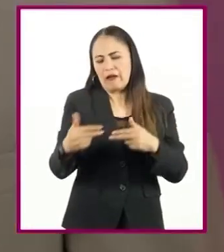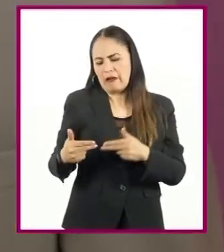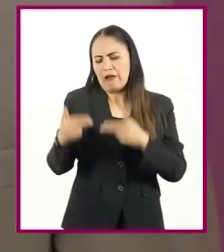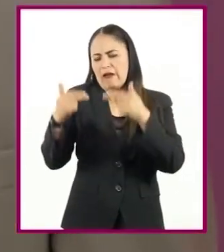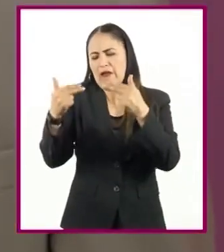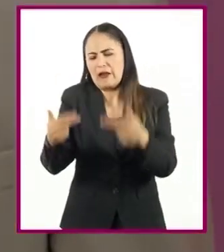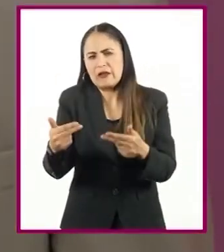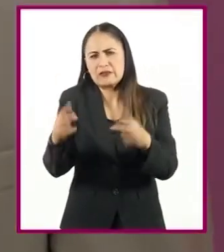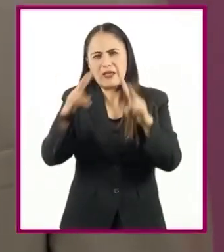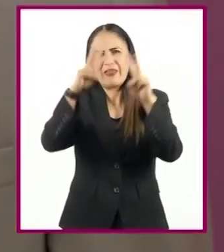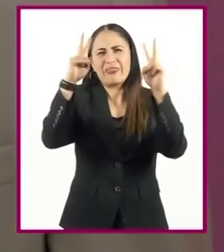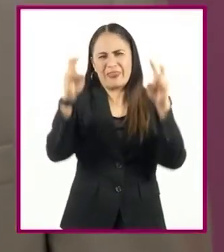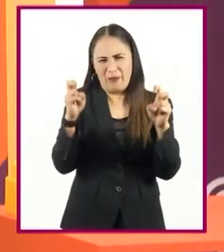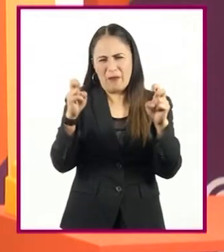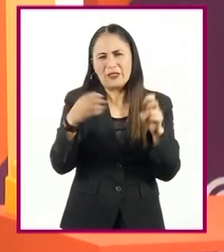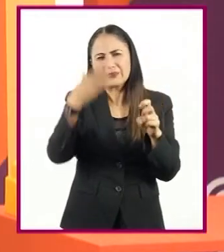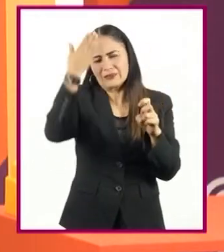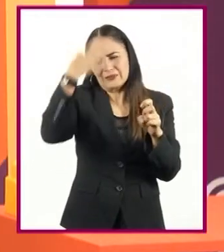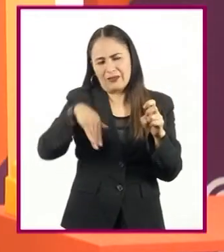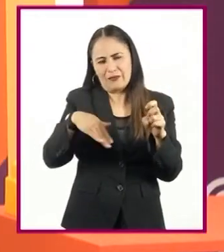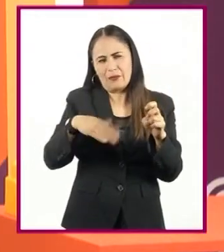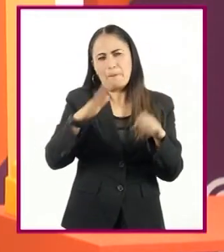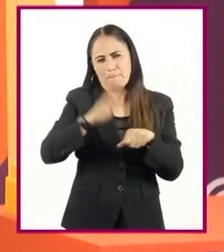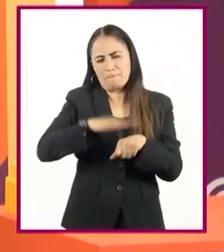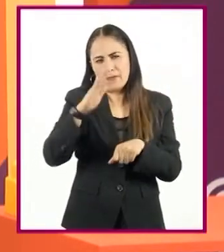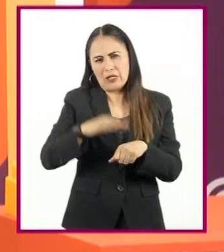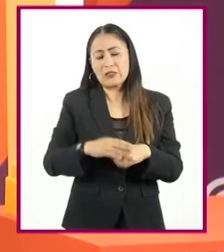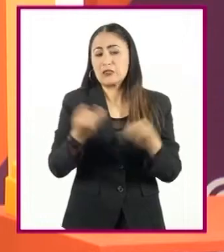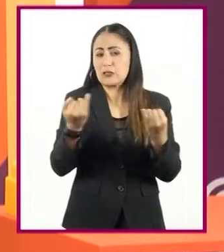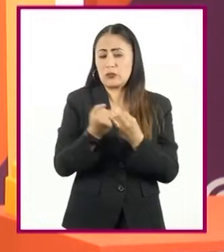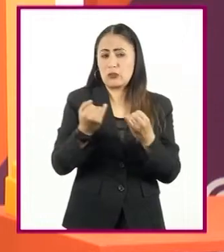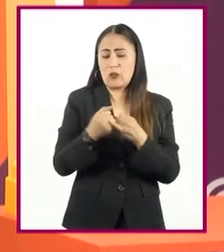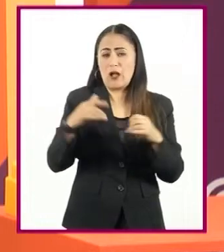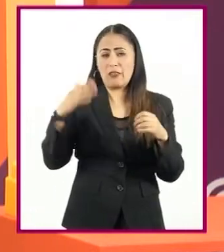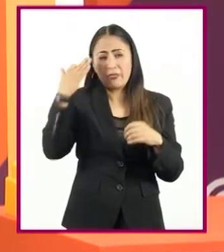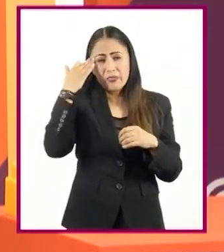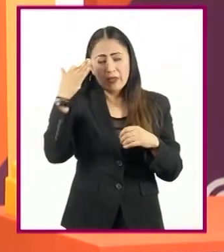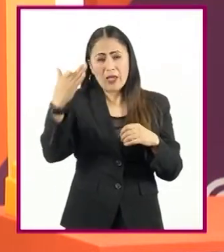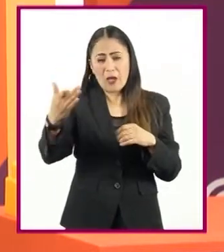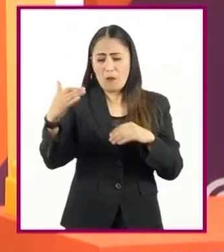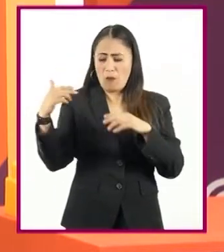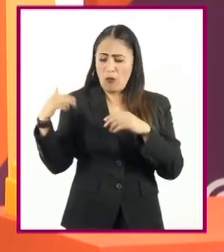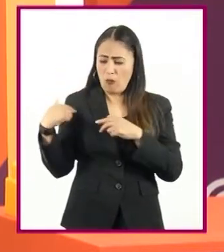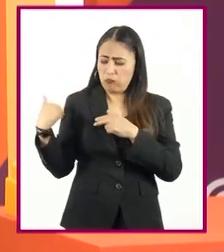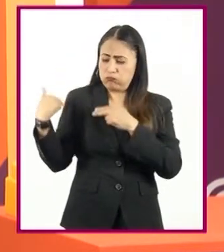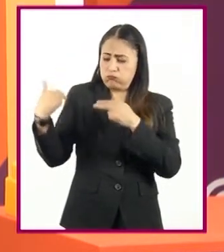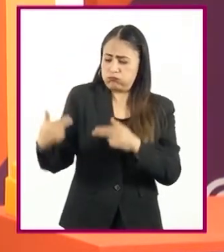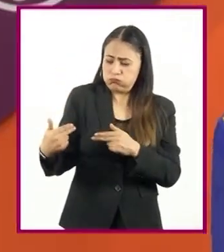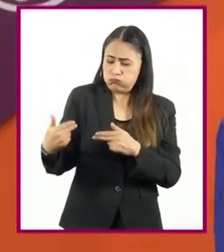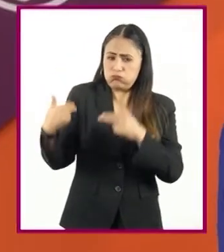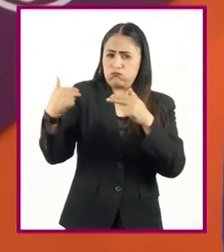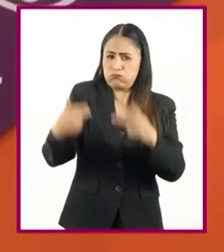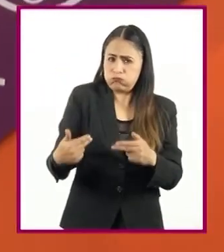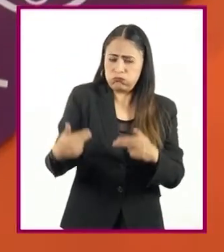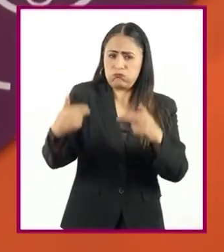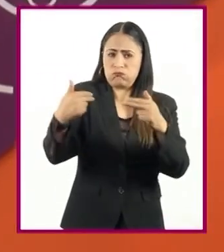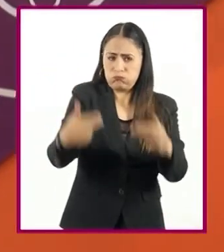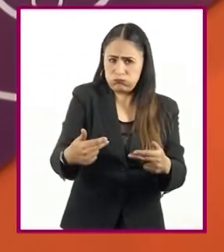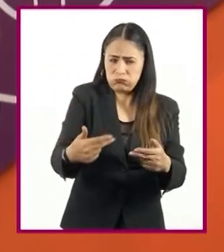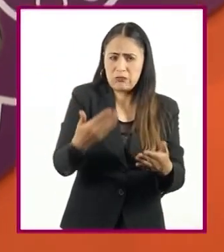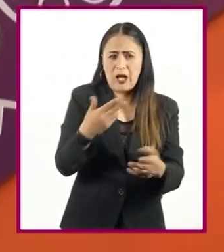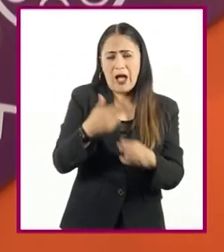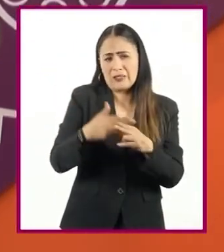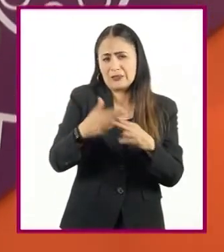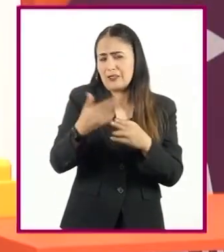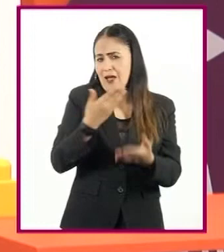y descubrir cómo al paso del tiempo hemos heredado características de nuestros antepasados. Claro, tiene